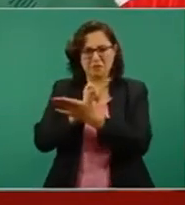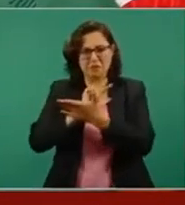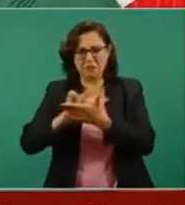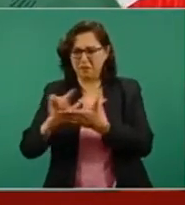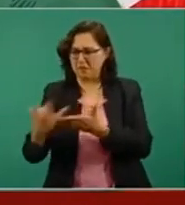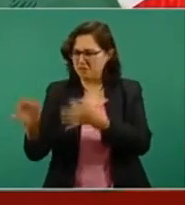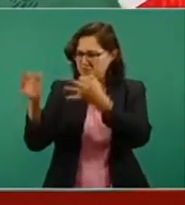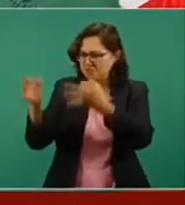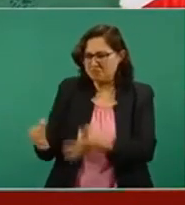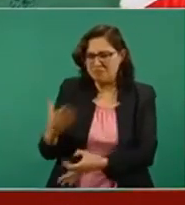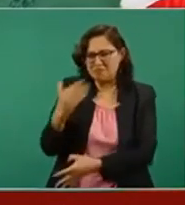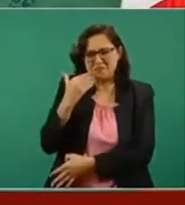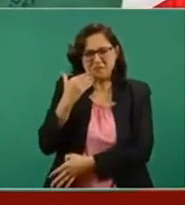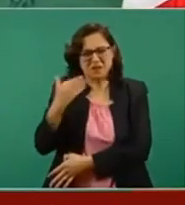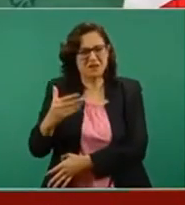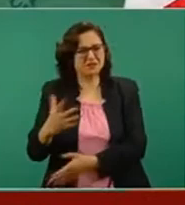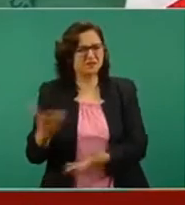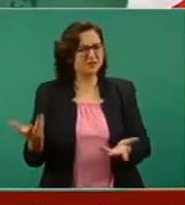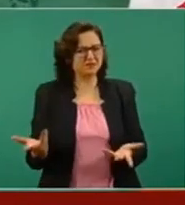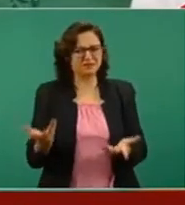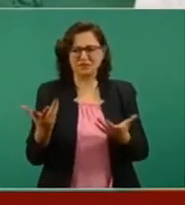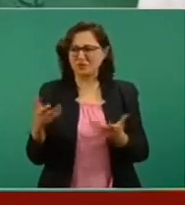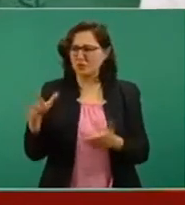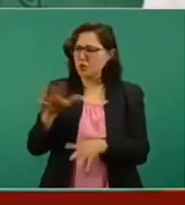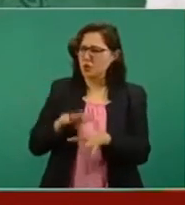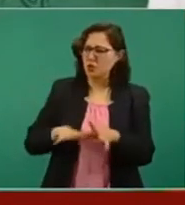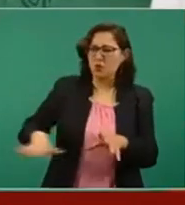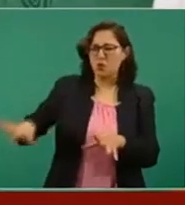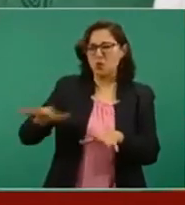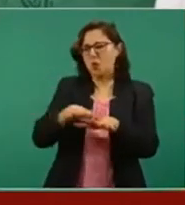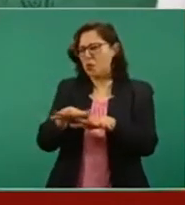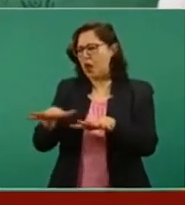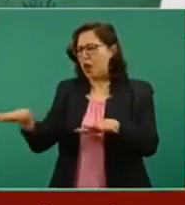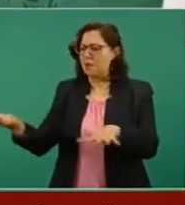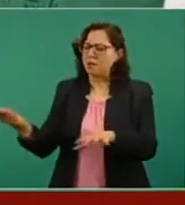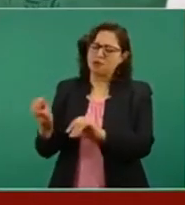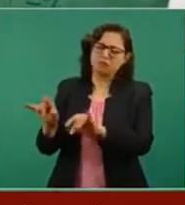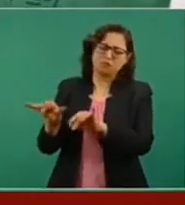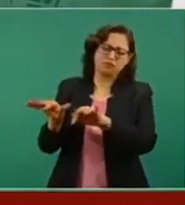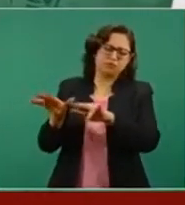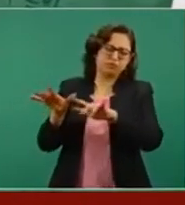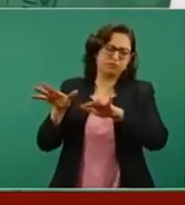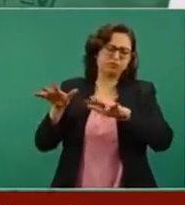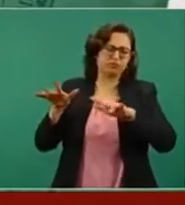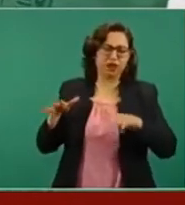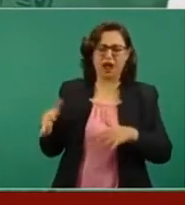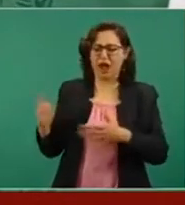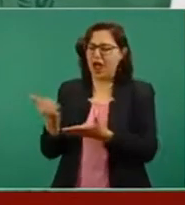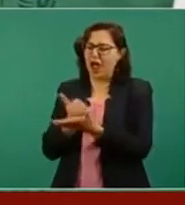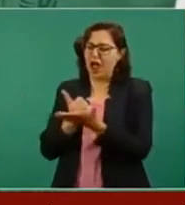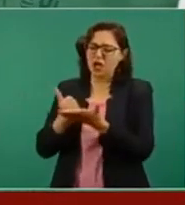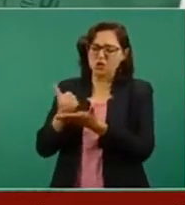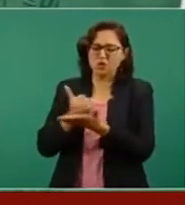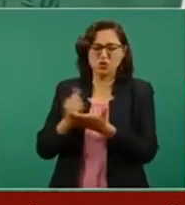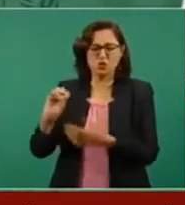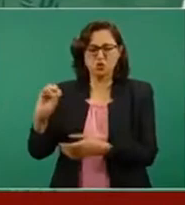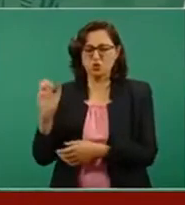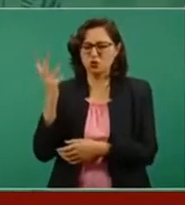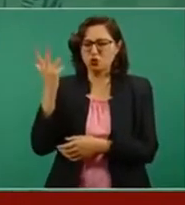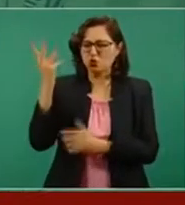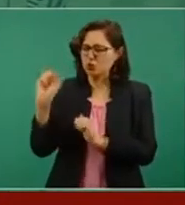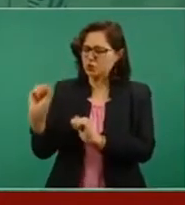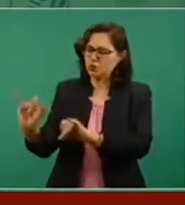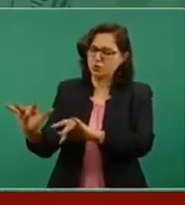del Caribe con su mar azul turquesa,